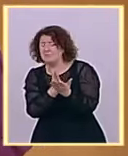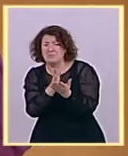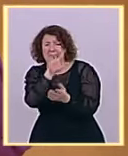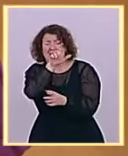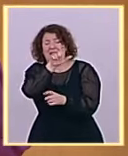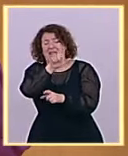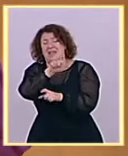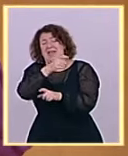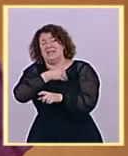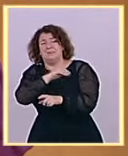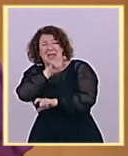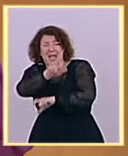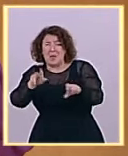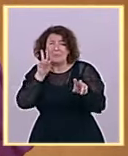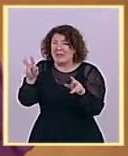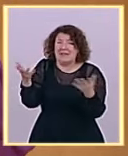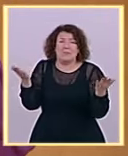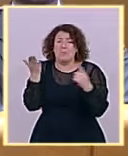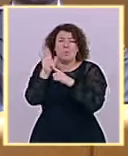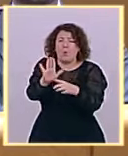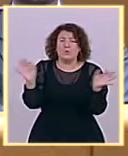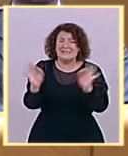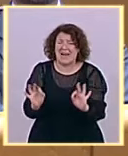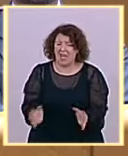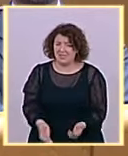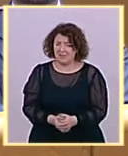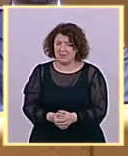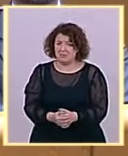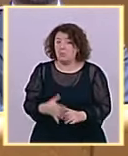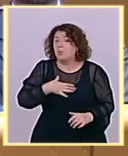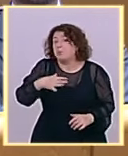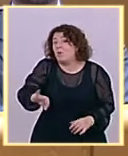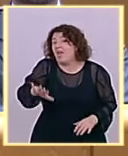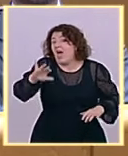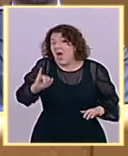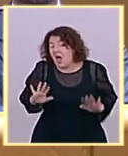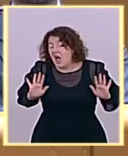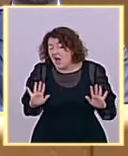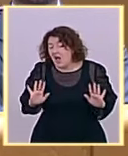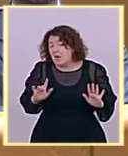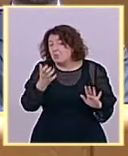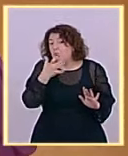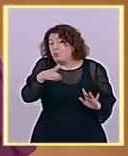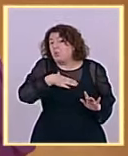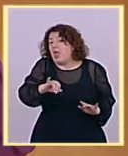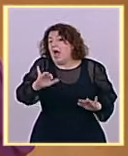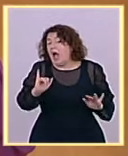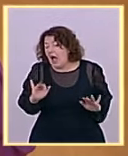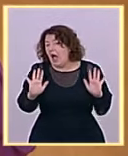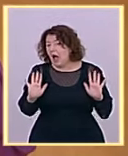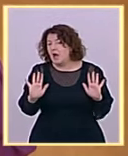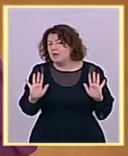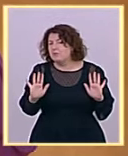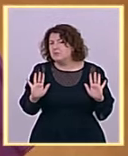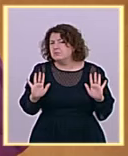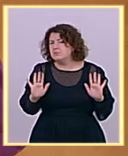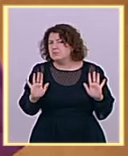O si lo tiene, señor Feijóo, o si lo tiene, les da a usted miedo explicarlo. Lo cual no sé qué es peor.